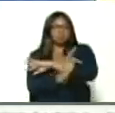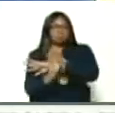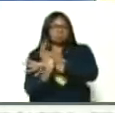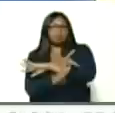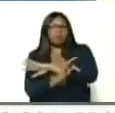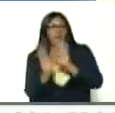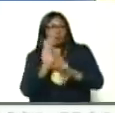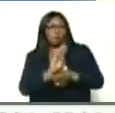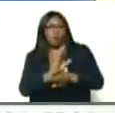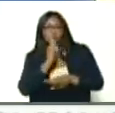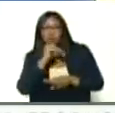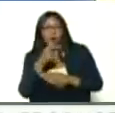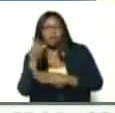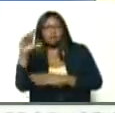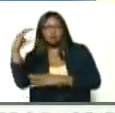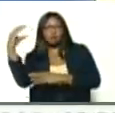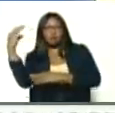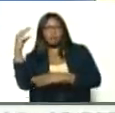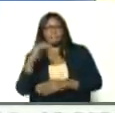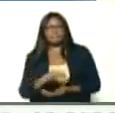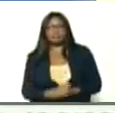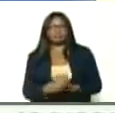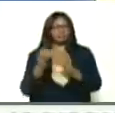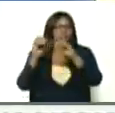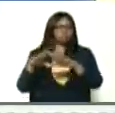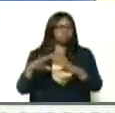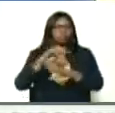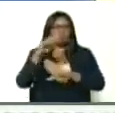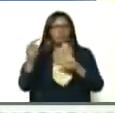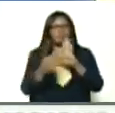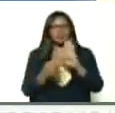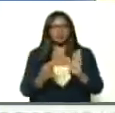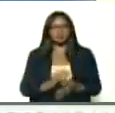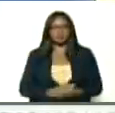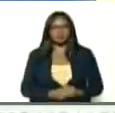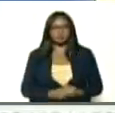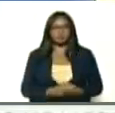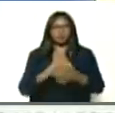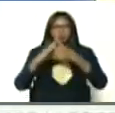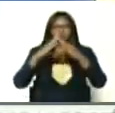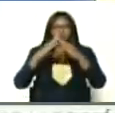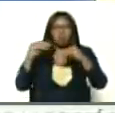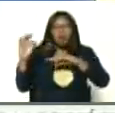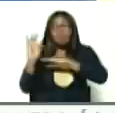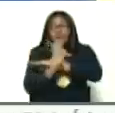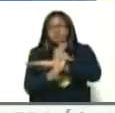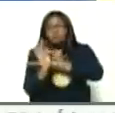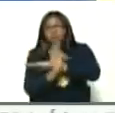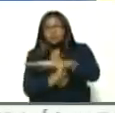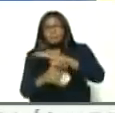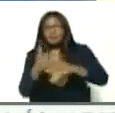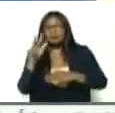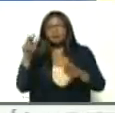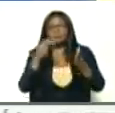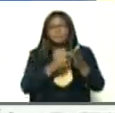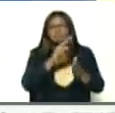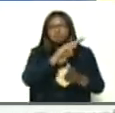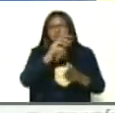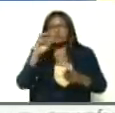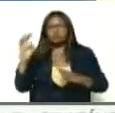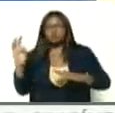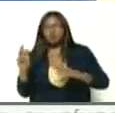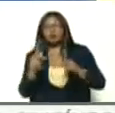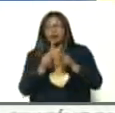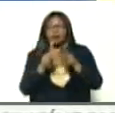es la verdad, es la realidad, ha abandonado el Estado, y toda la frontera, de más de 2.200 kilómetros,